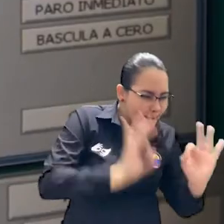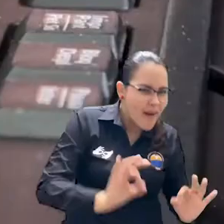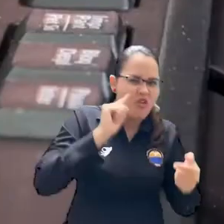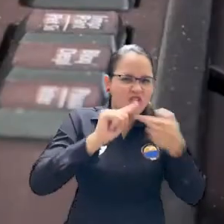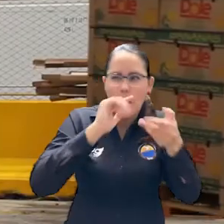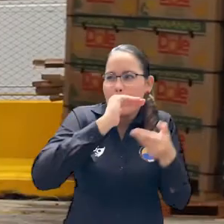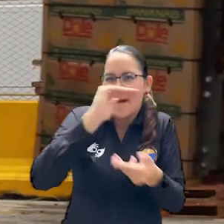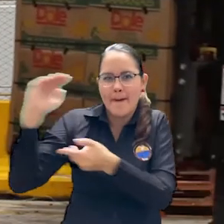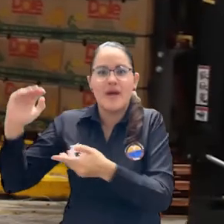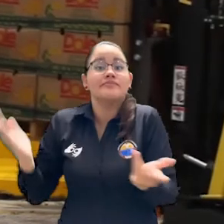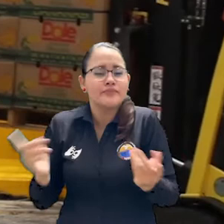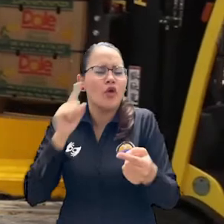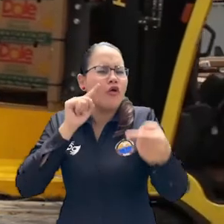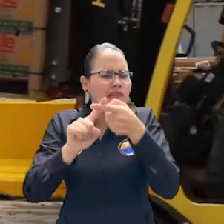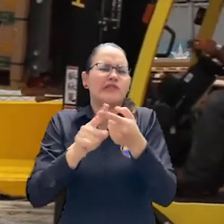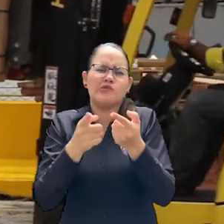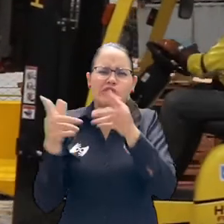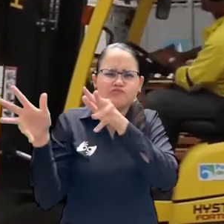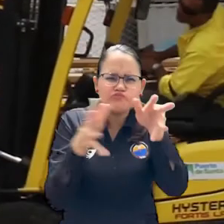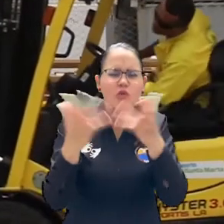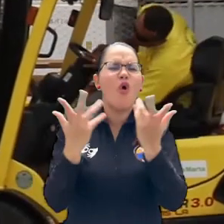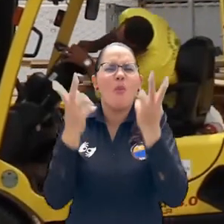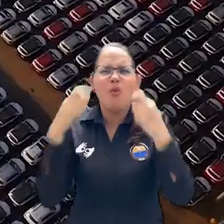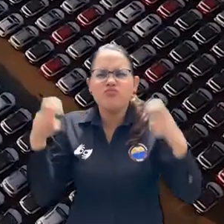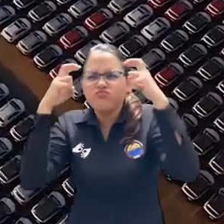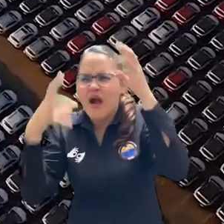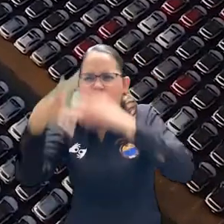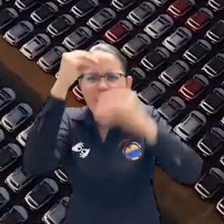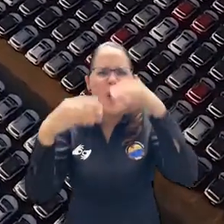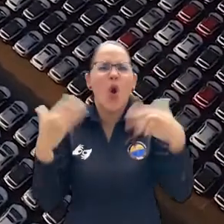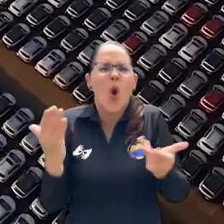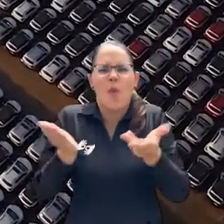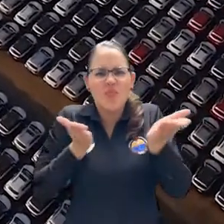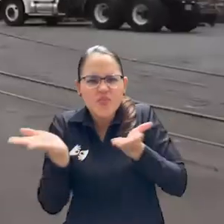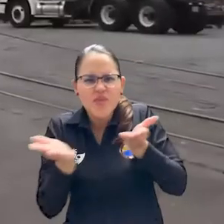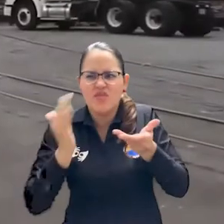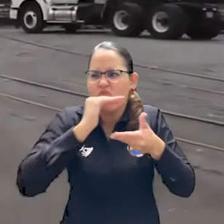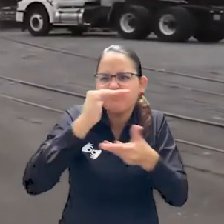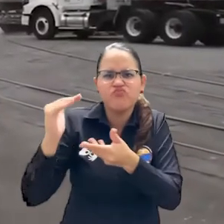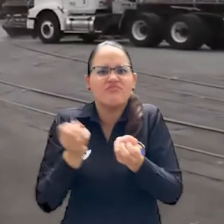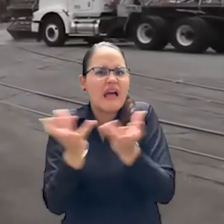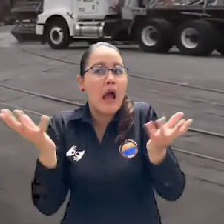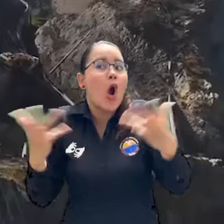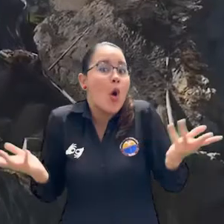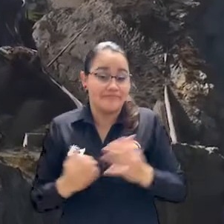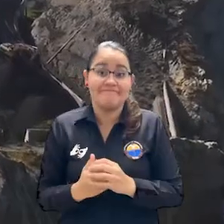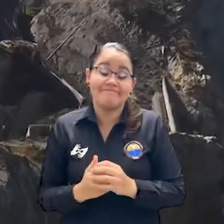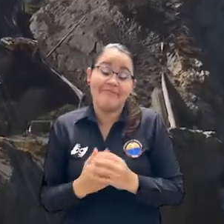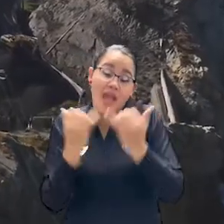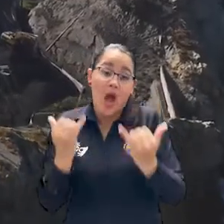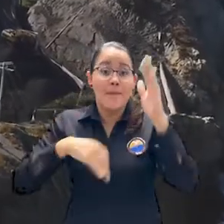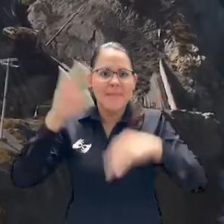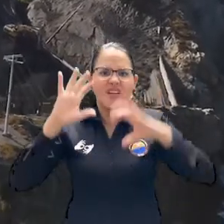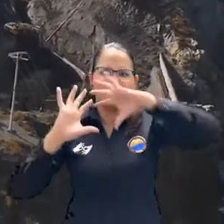con el propósito de aportar conocimientos en el manejo de bienes y servicios y aprovechar las ventajas comparativas que la ciudad ofrece en este